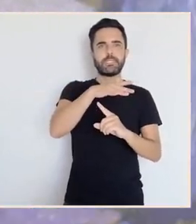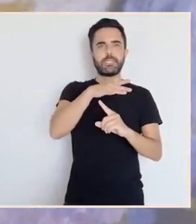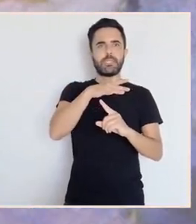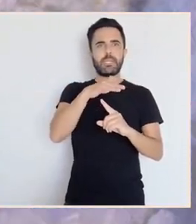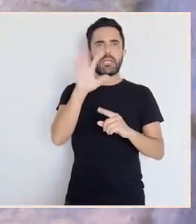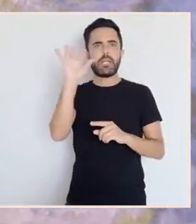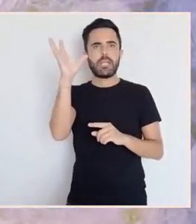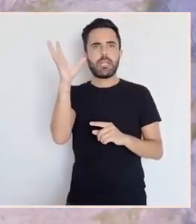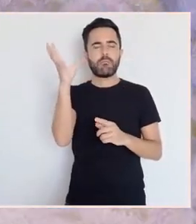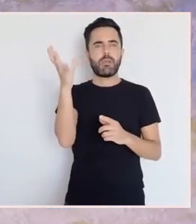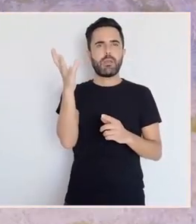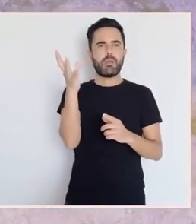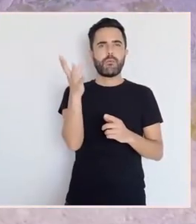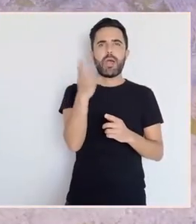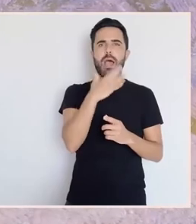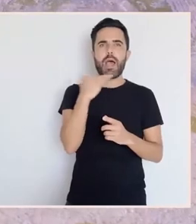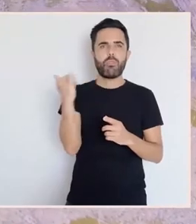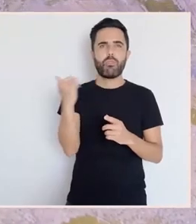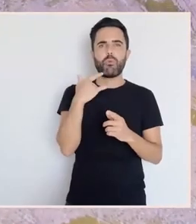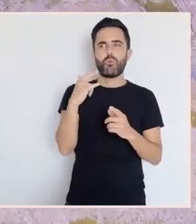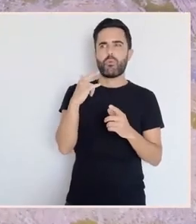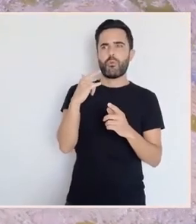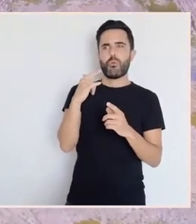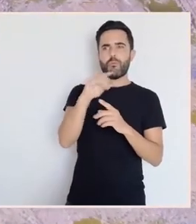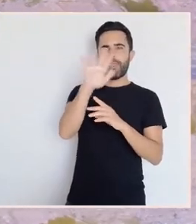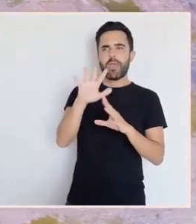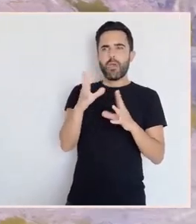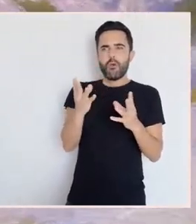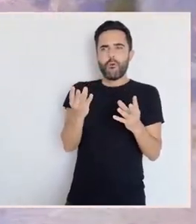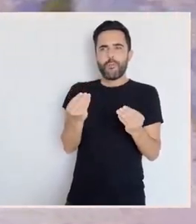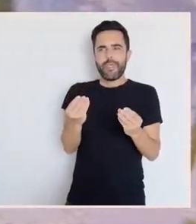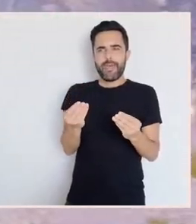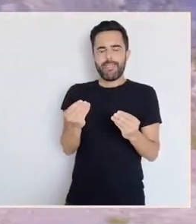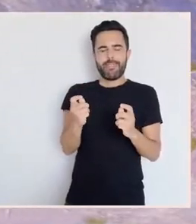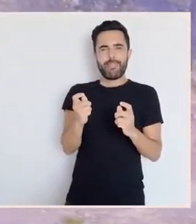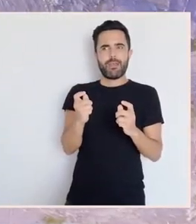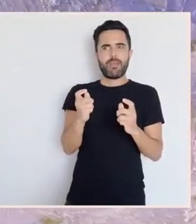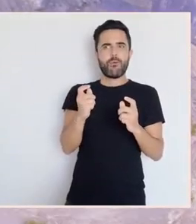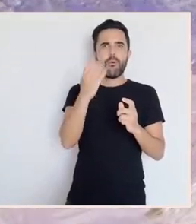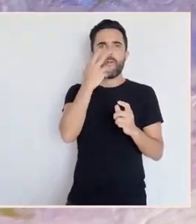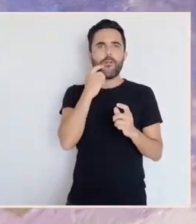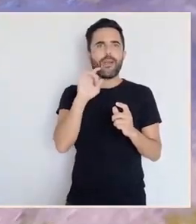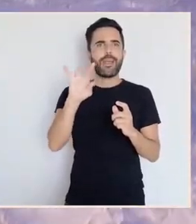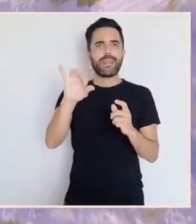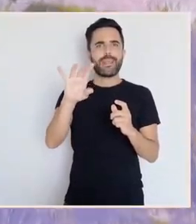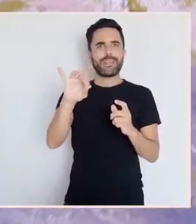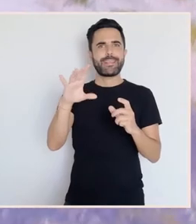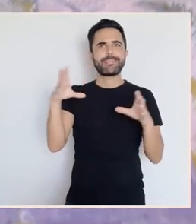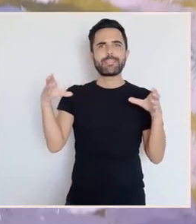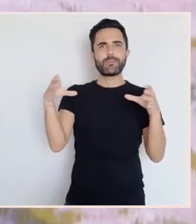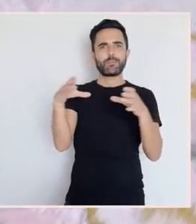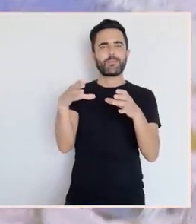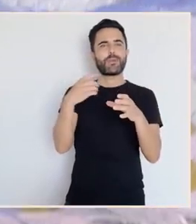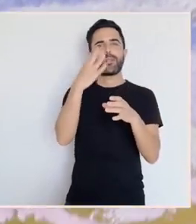azul que parece cargado de unidade, estes grises concentrados e eses rosas pastel,